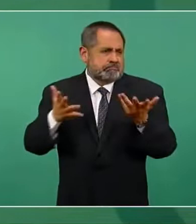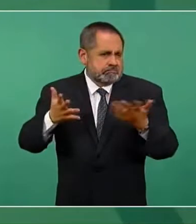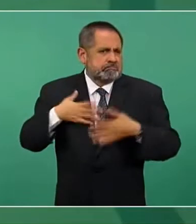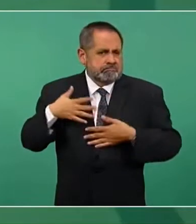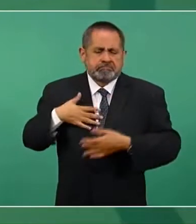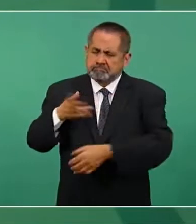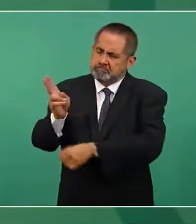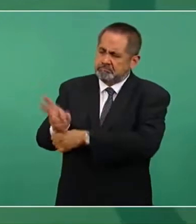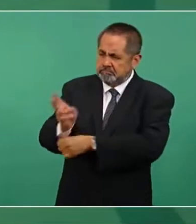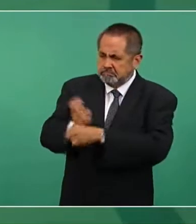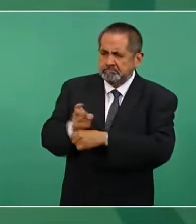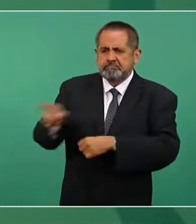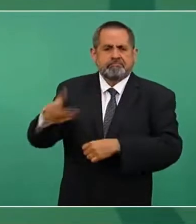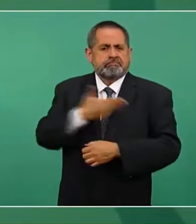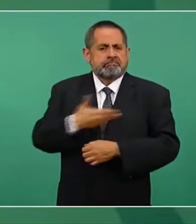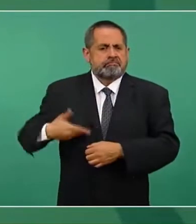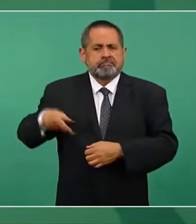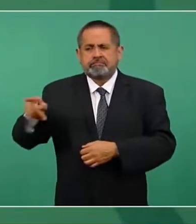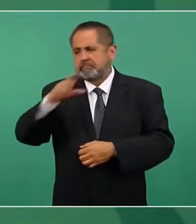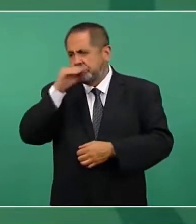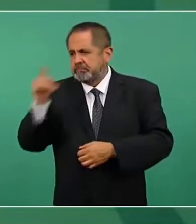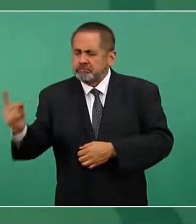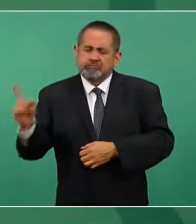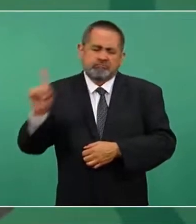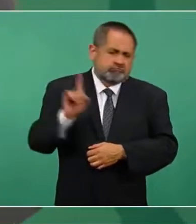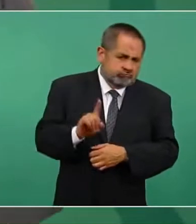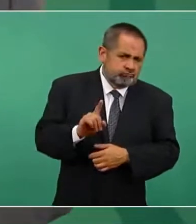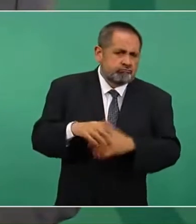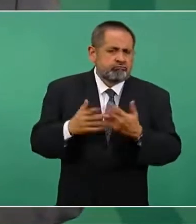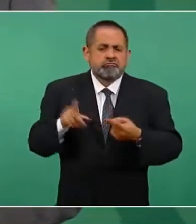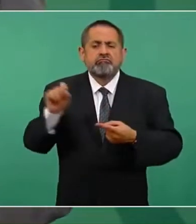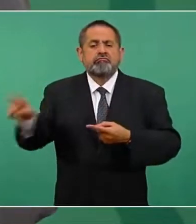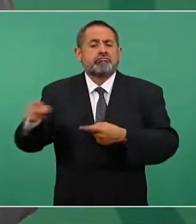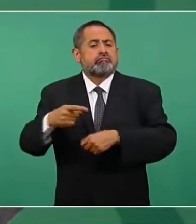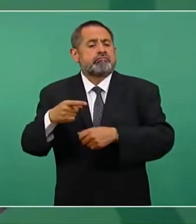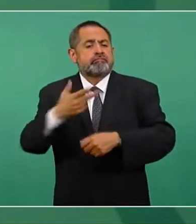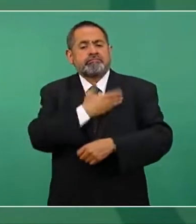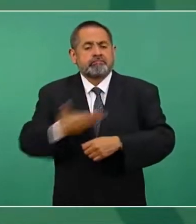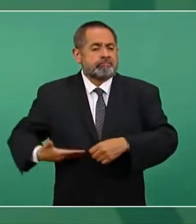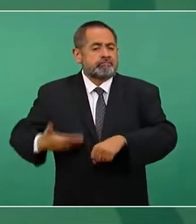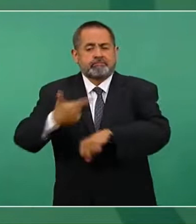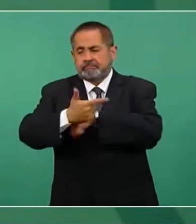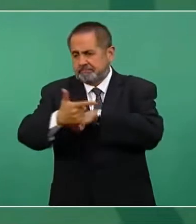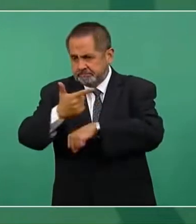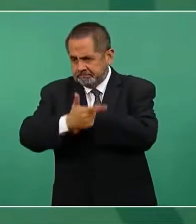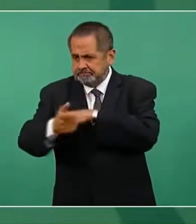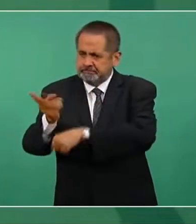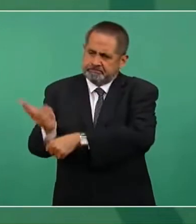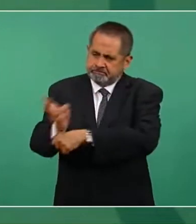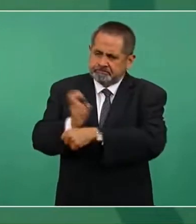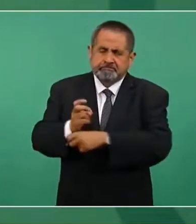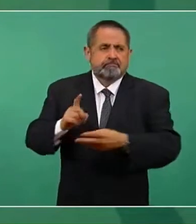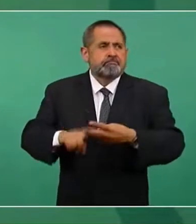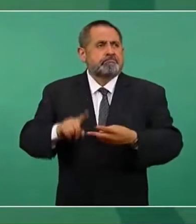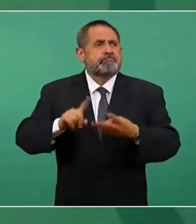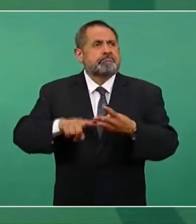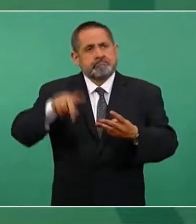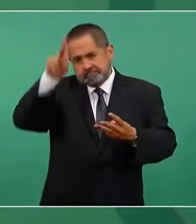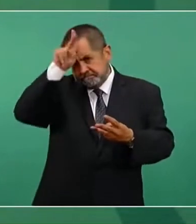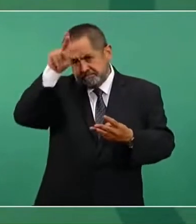de Guatemala, del Perú,